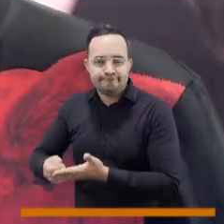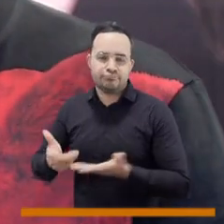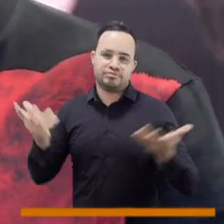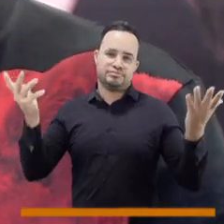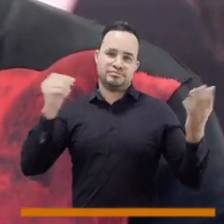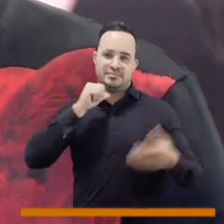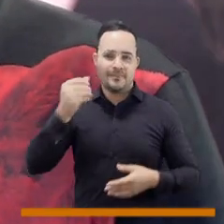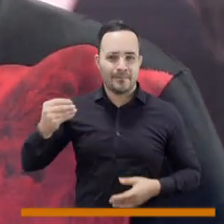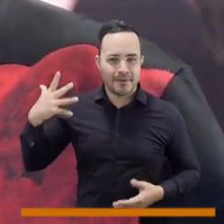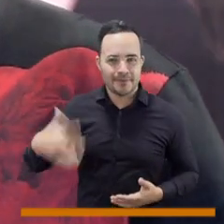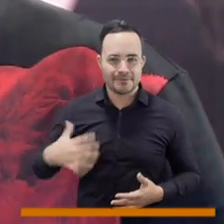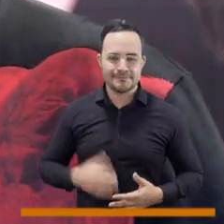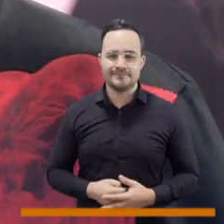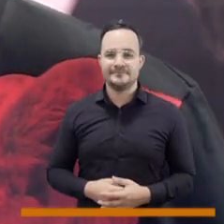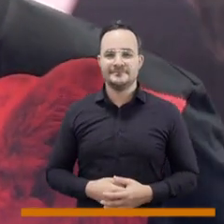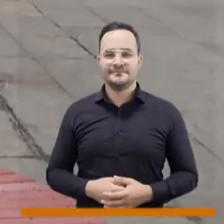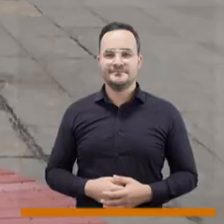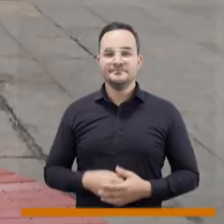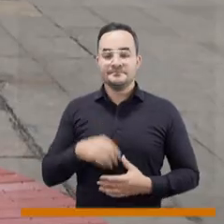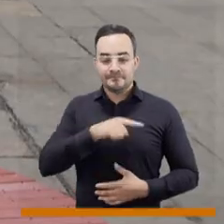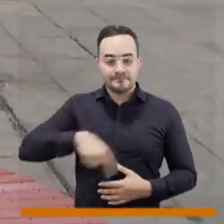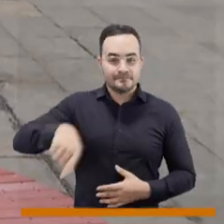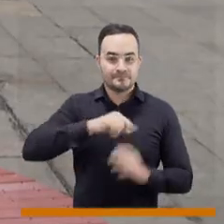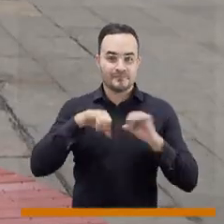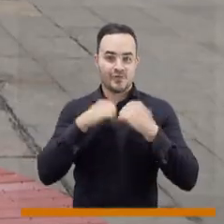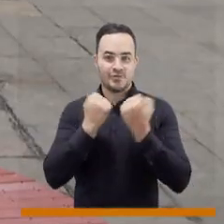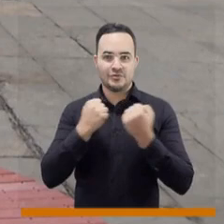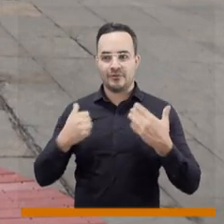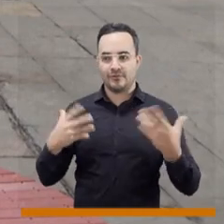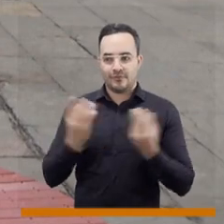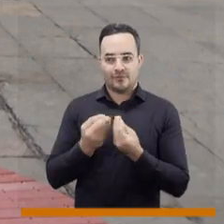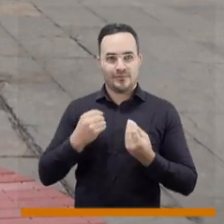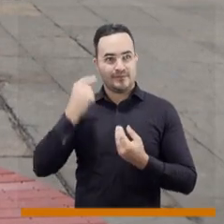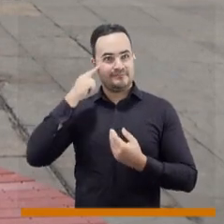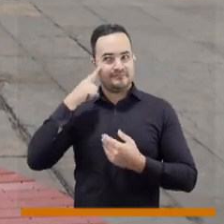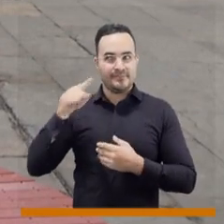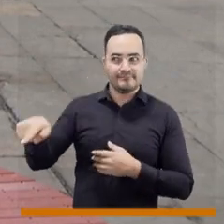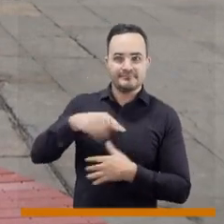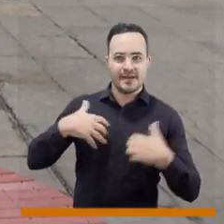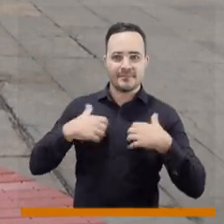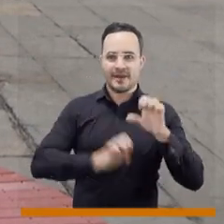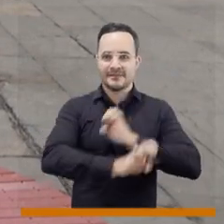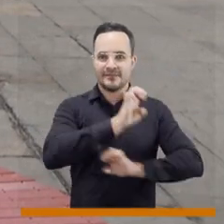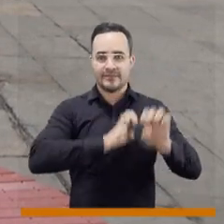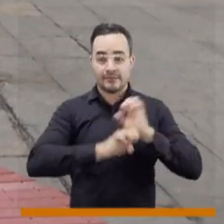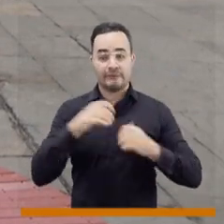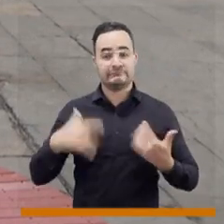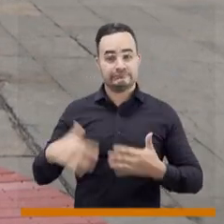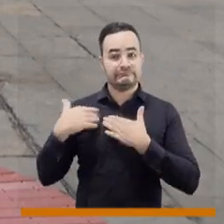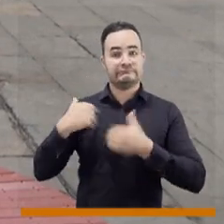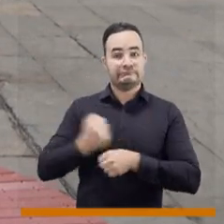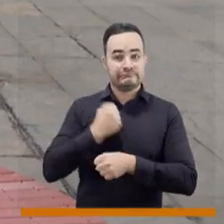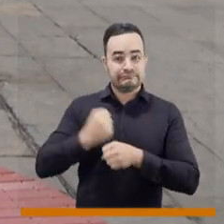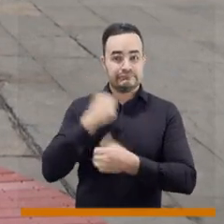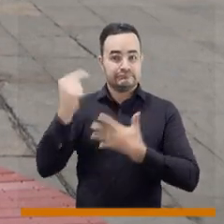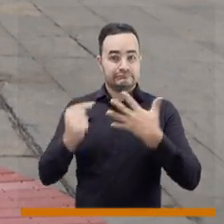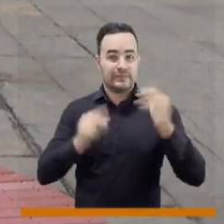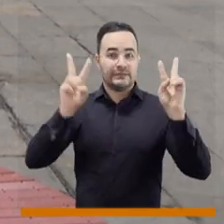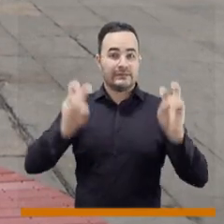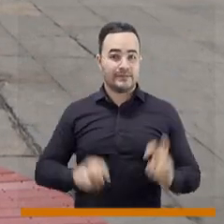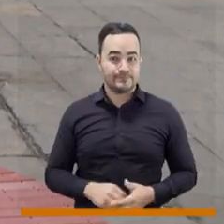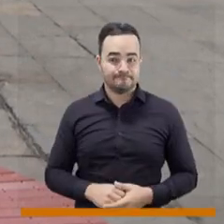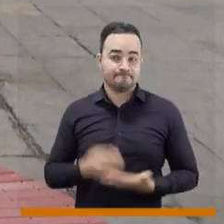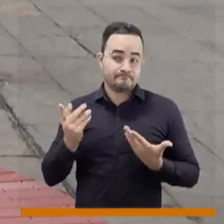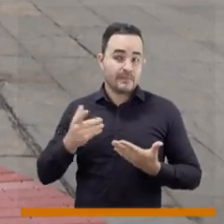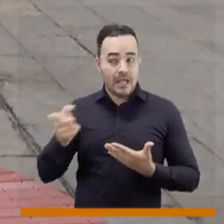programas anexos a esto. La bancada animalista del Consejo de Medellín tiene tareas pendientes y trabaja en ello